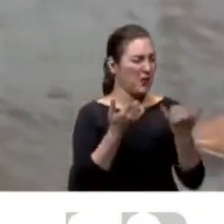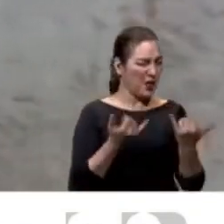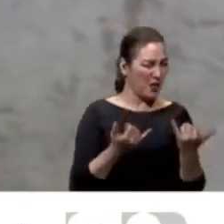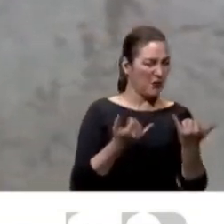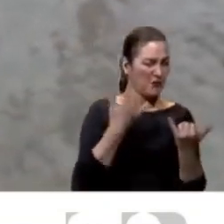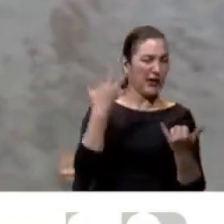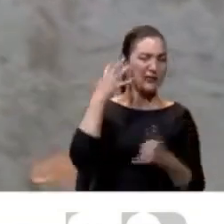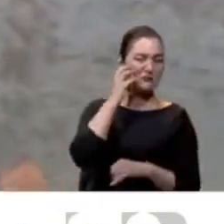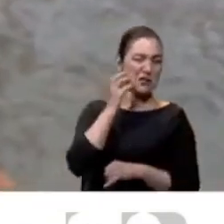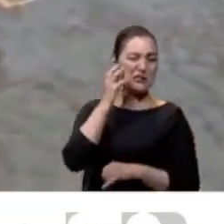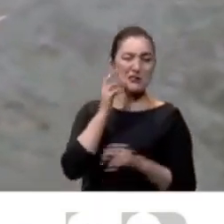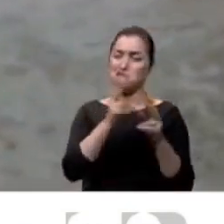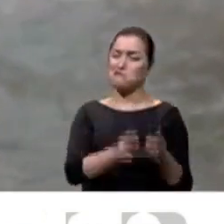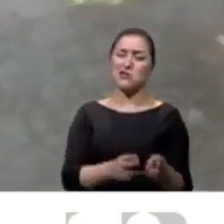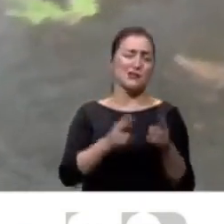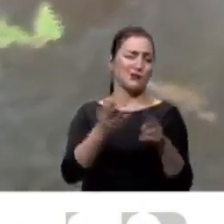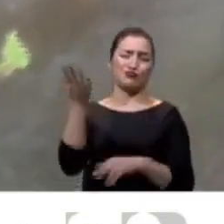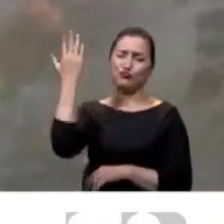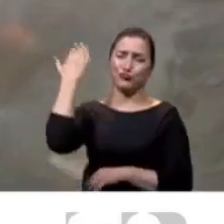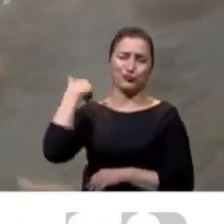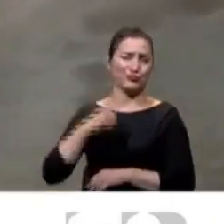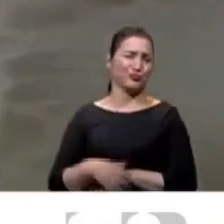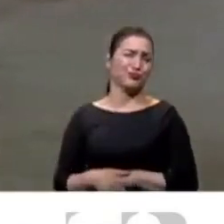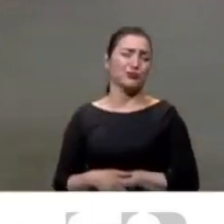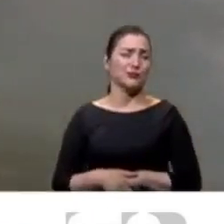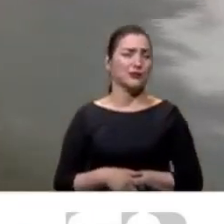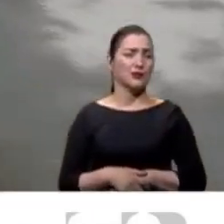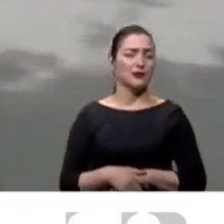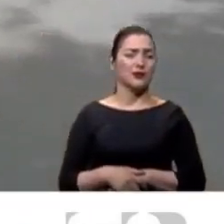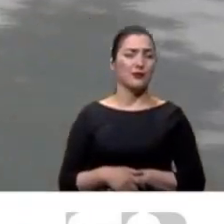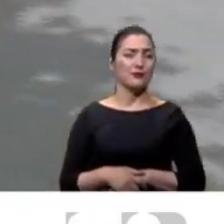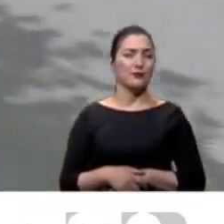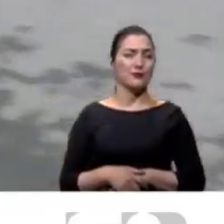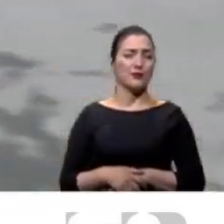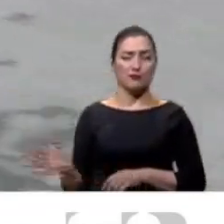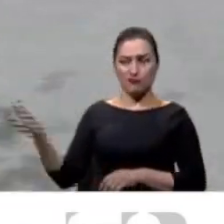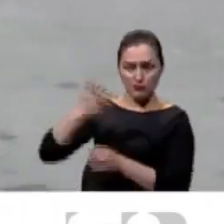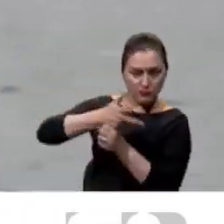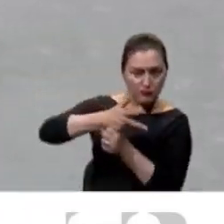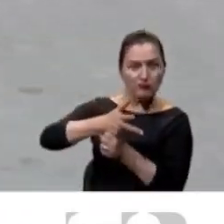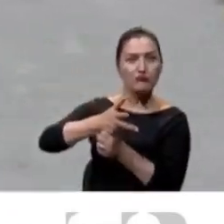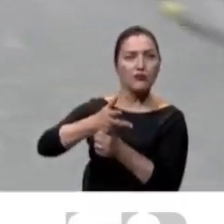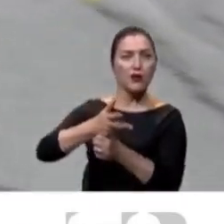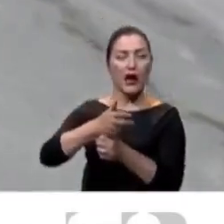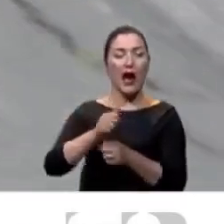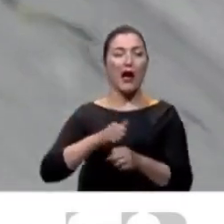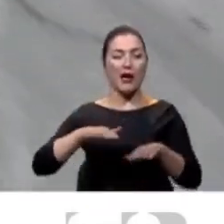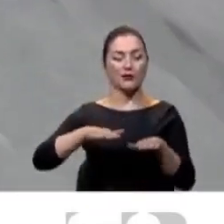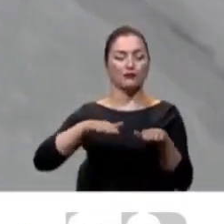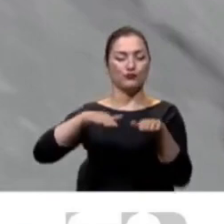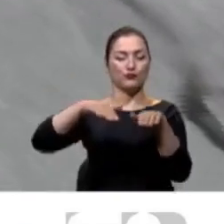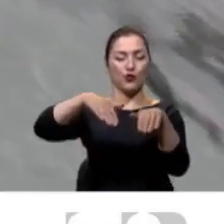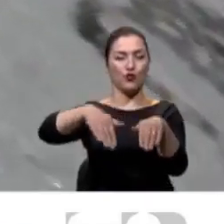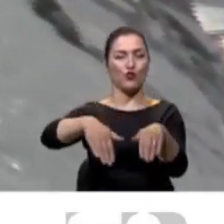ya la habían vivido hace un tiempo atrás. Incluso acá podemos, David, un poco me puede ayudar con las imágenes. La calle se encuentra a desnivel. Y es que, ¿qué habría